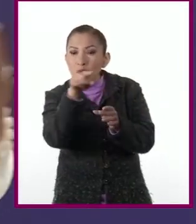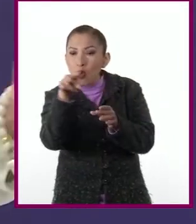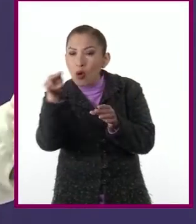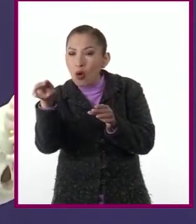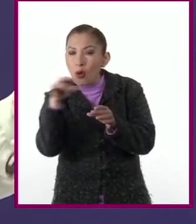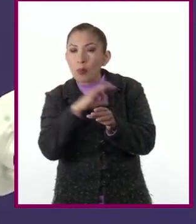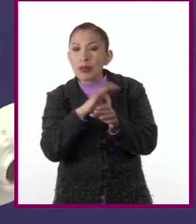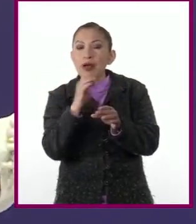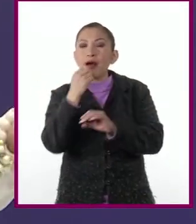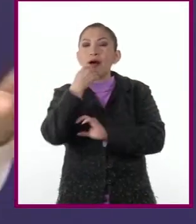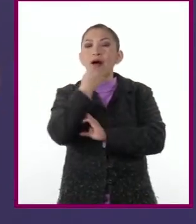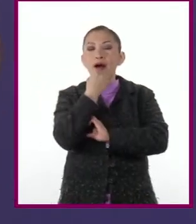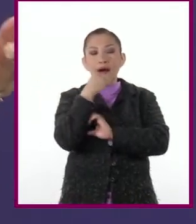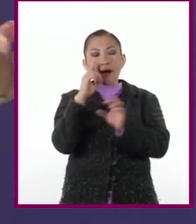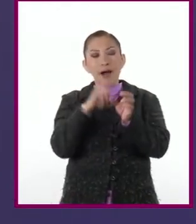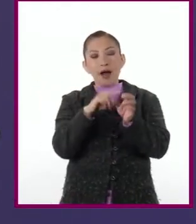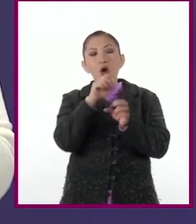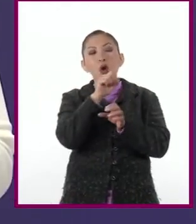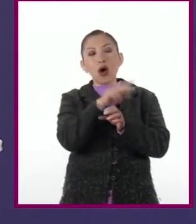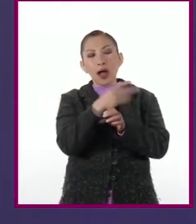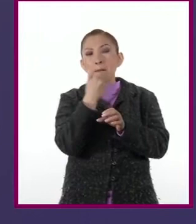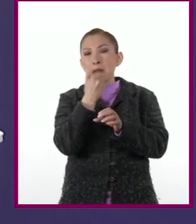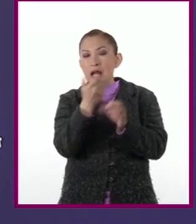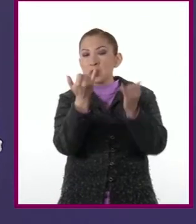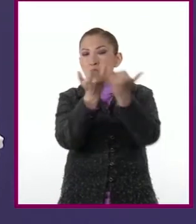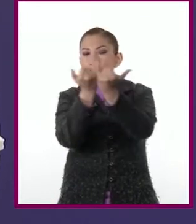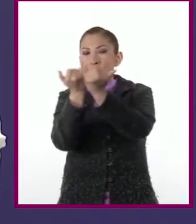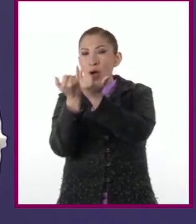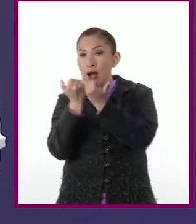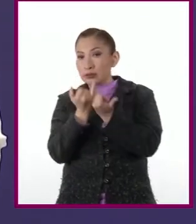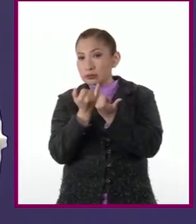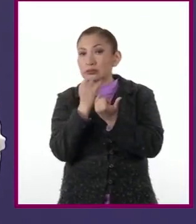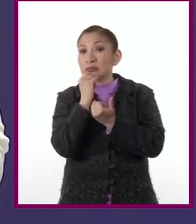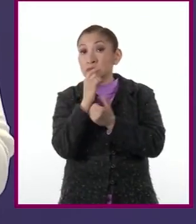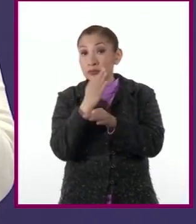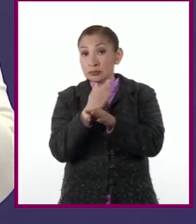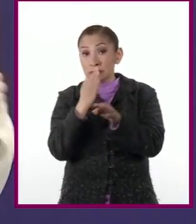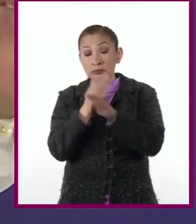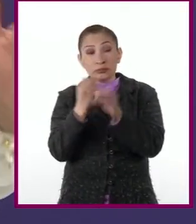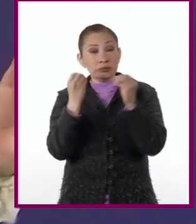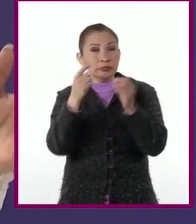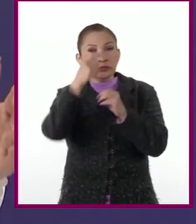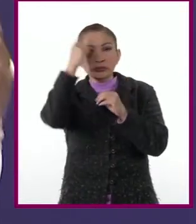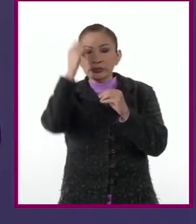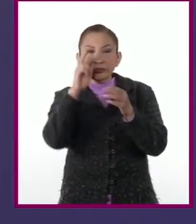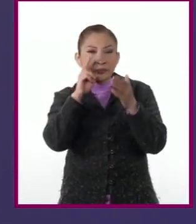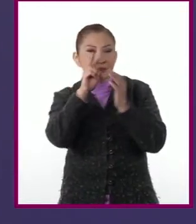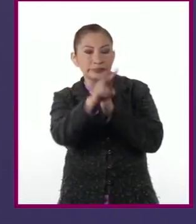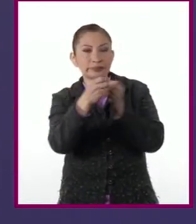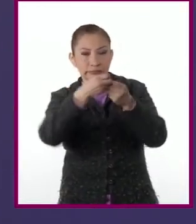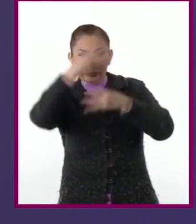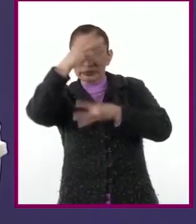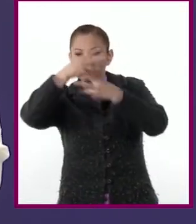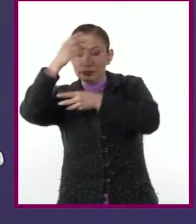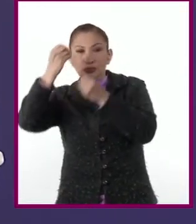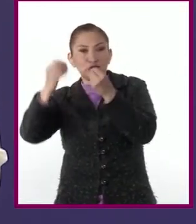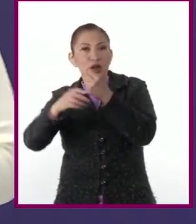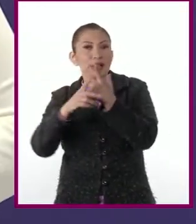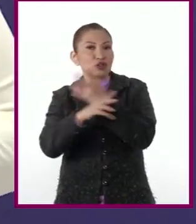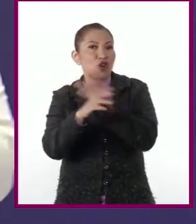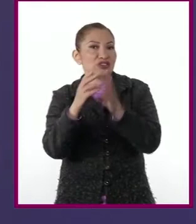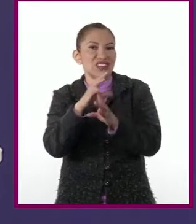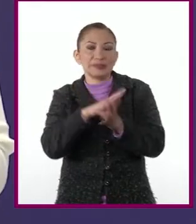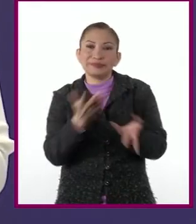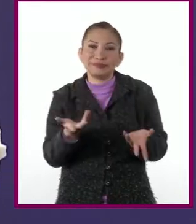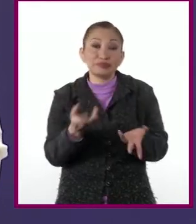brinda la posibilidad de validar lo que estamos leyendo, sobre todo actualmente que es tan fácil acceder y crear contenido en la red,